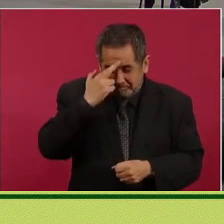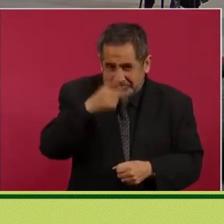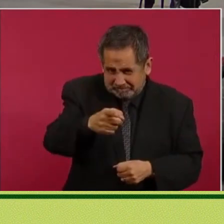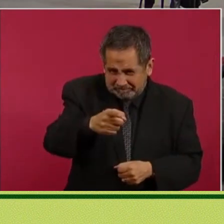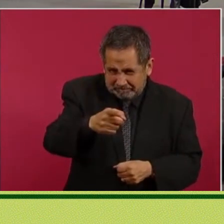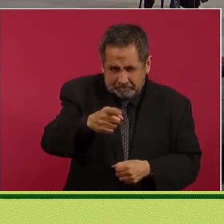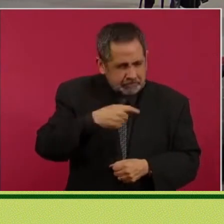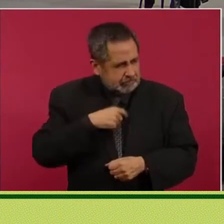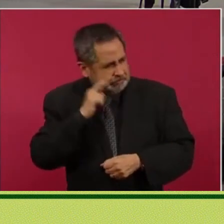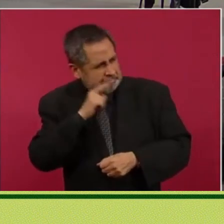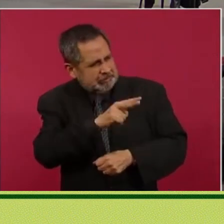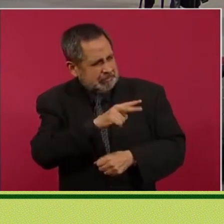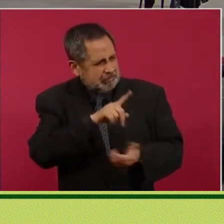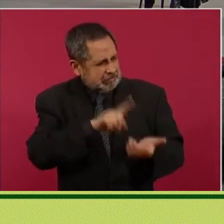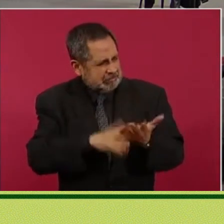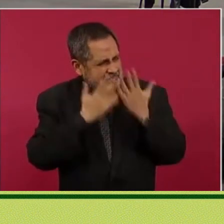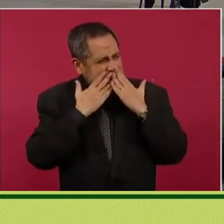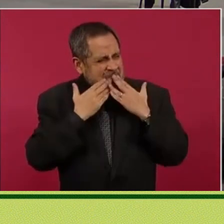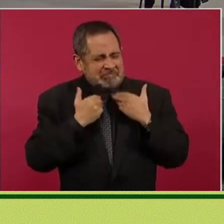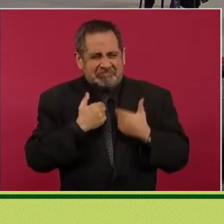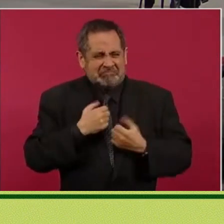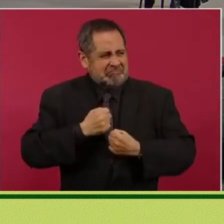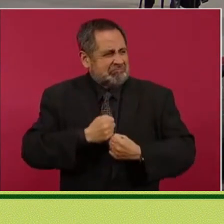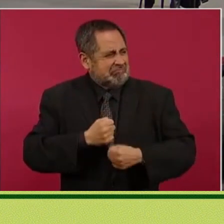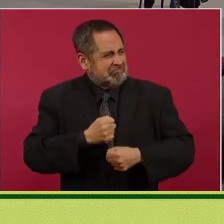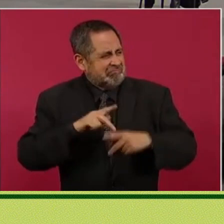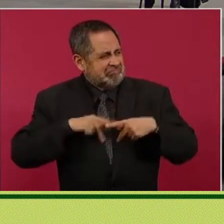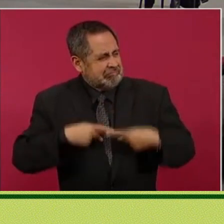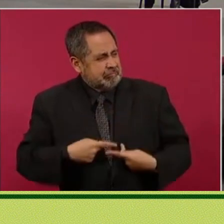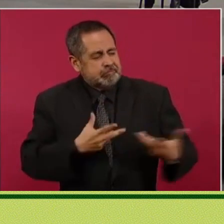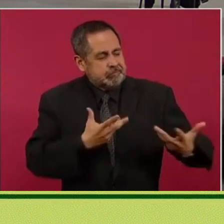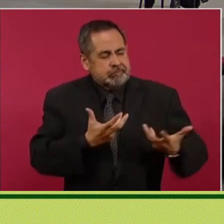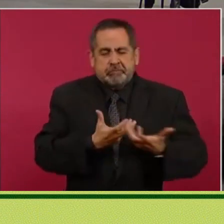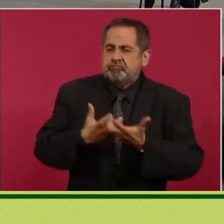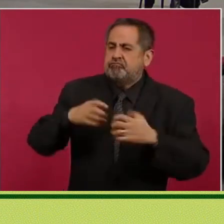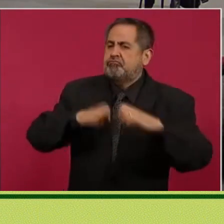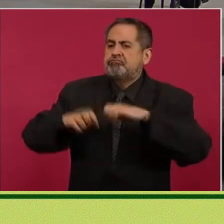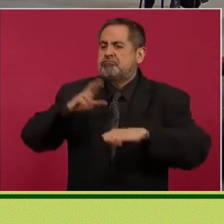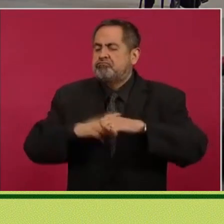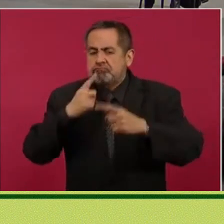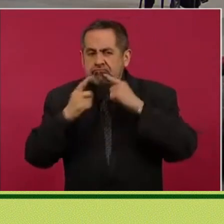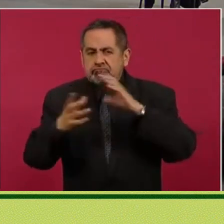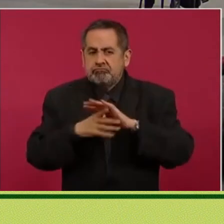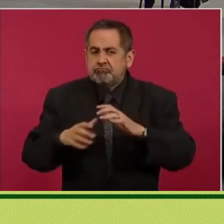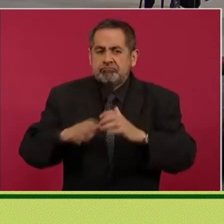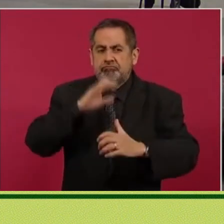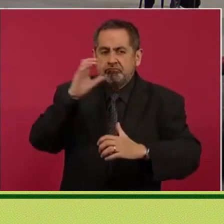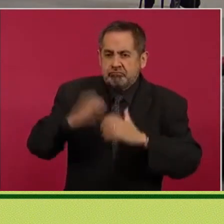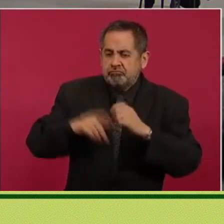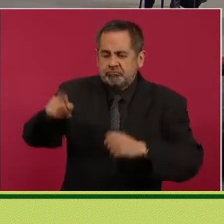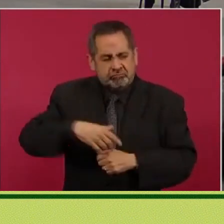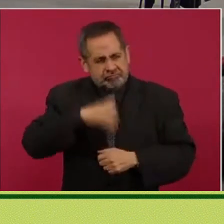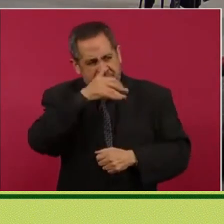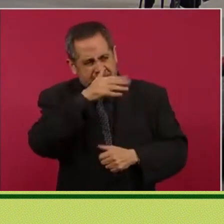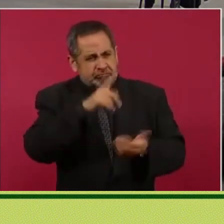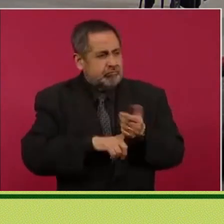yo con tanto temor, tan indefenso, tan temeroso. Entramos con los empresarios, nadie te agredió. A la salida sí te hicieron reclamos